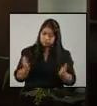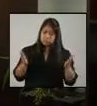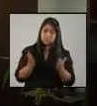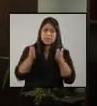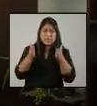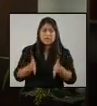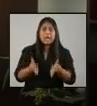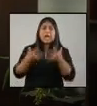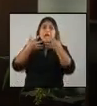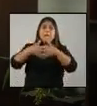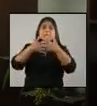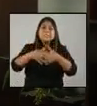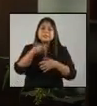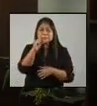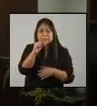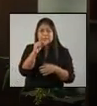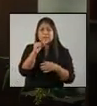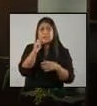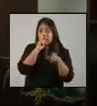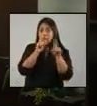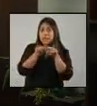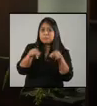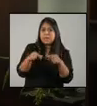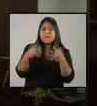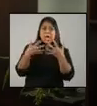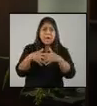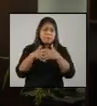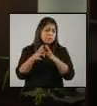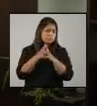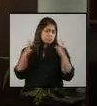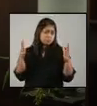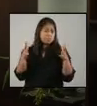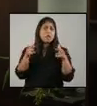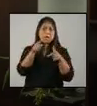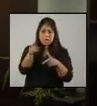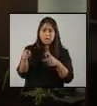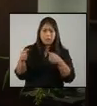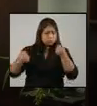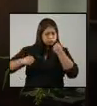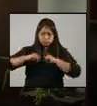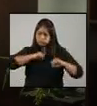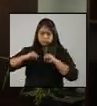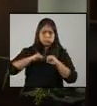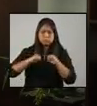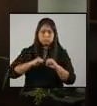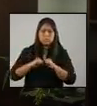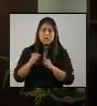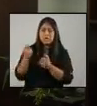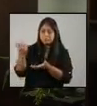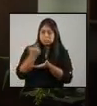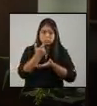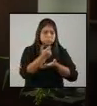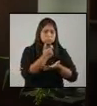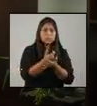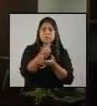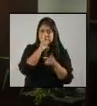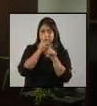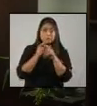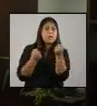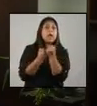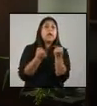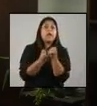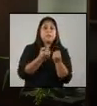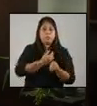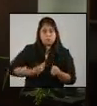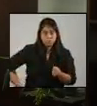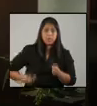pequeños empresarios, microempresarios, medianos empresarios, están logrando recapitalizar sus empresas con el apoyo directo del